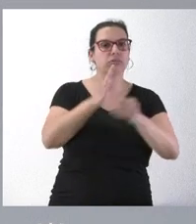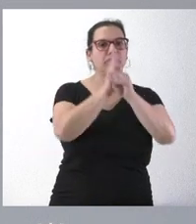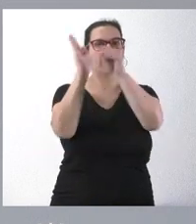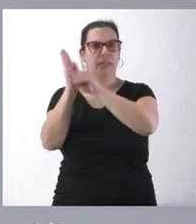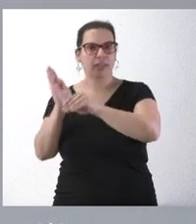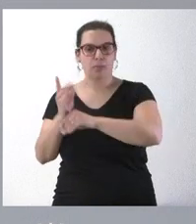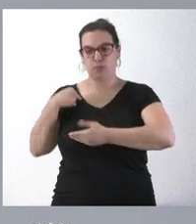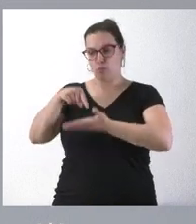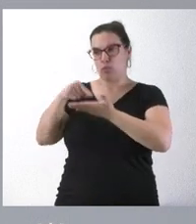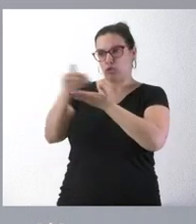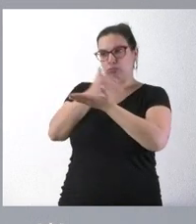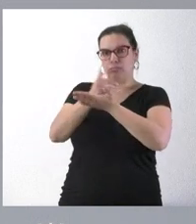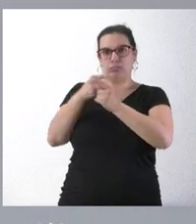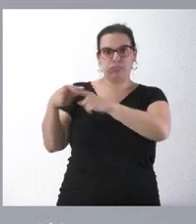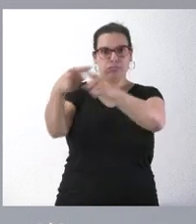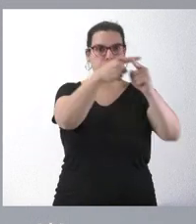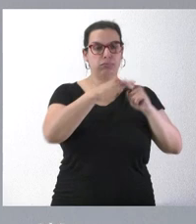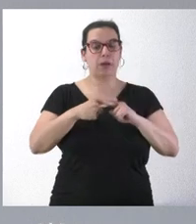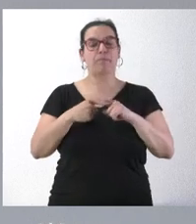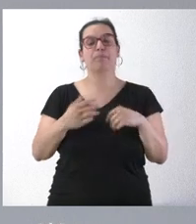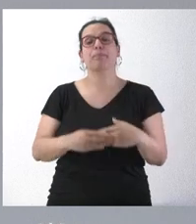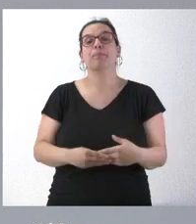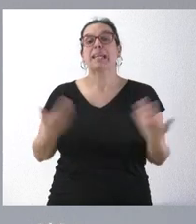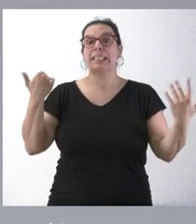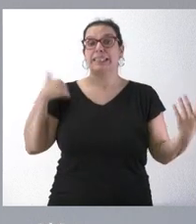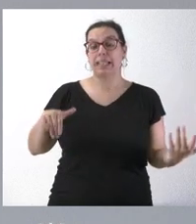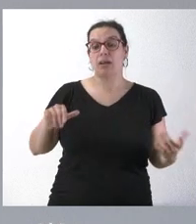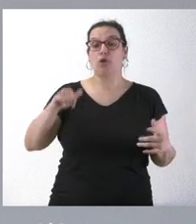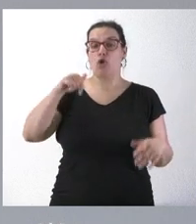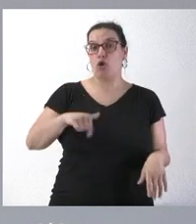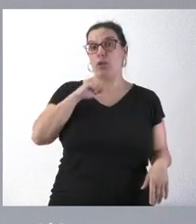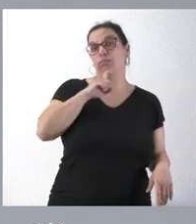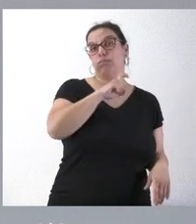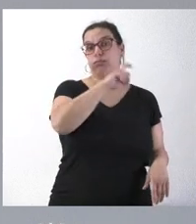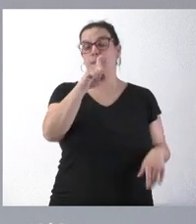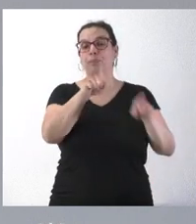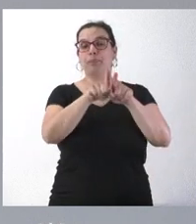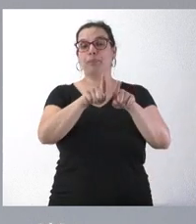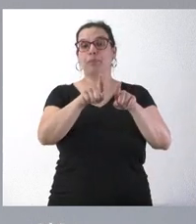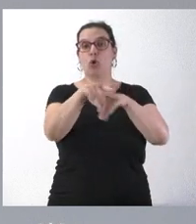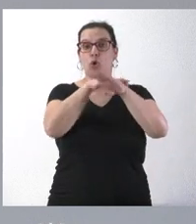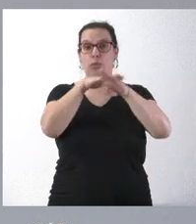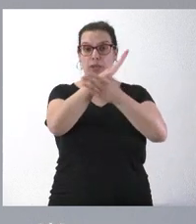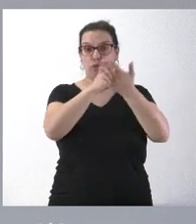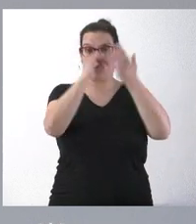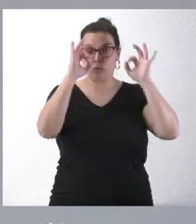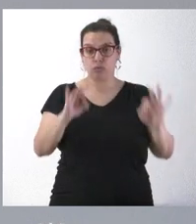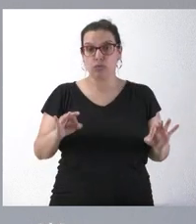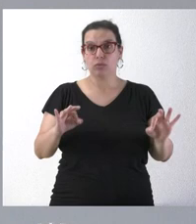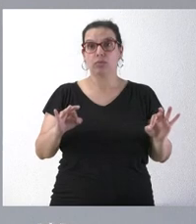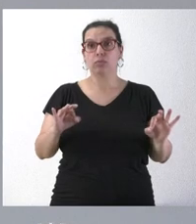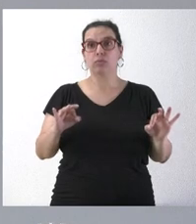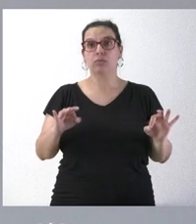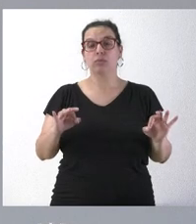impositivos autonómicos. Tras la comunicación realizada hoy al Gobierno Gobierno autonómico, la